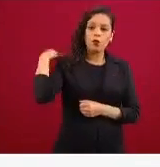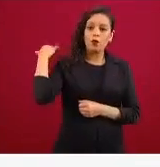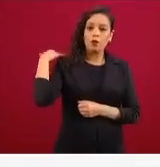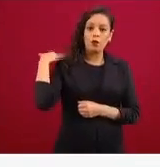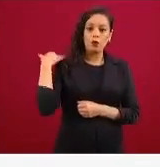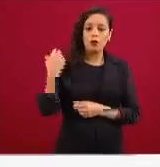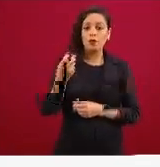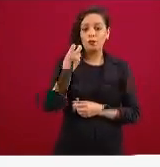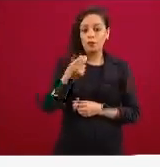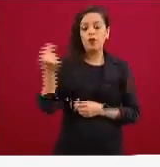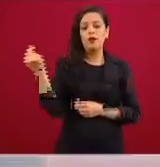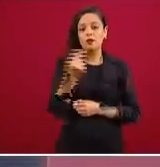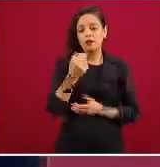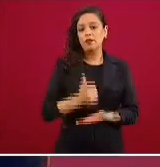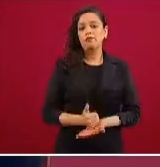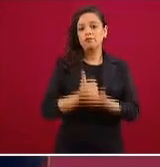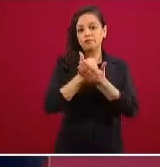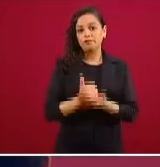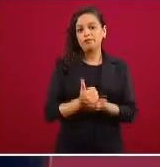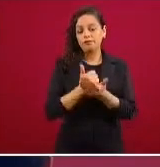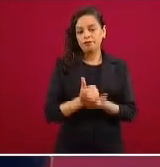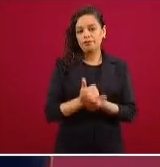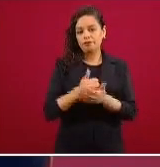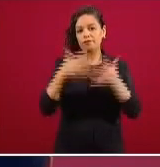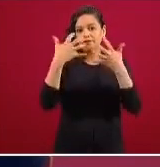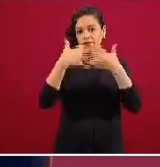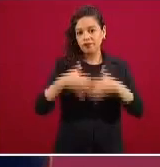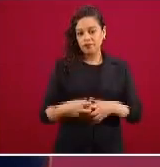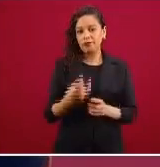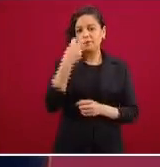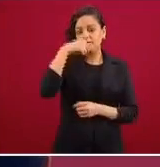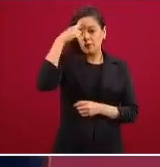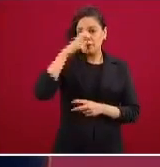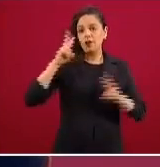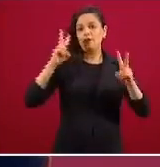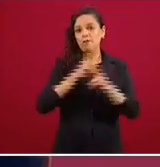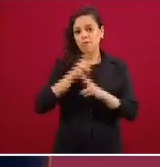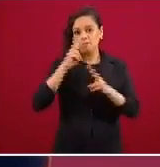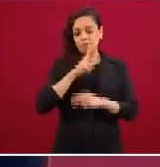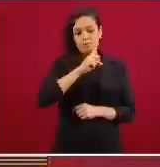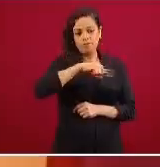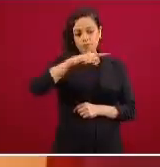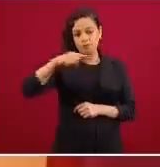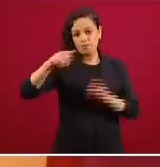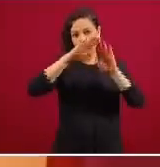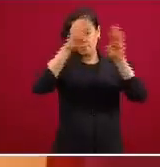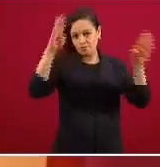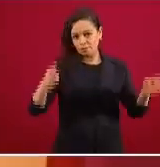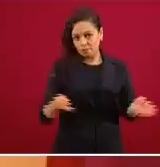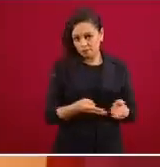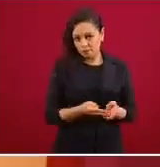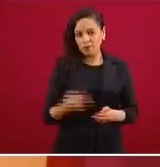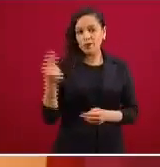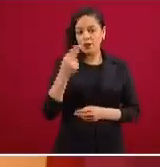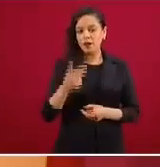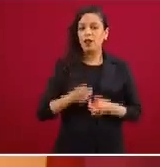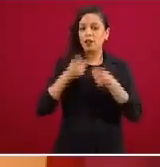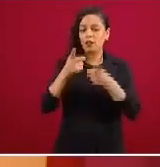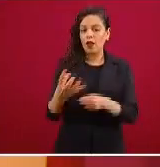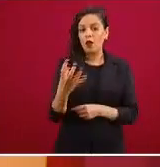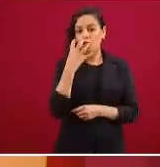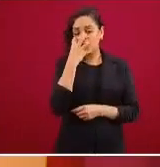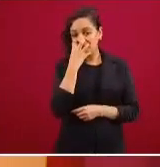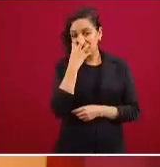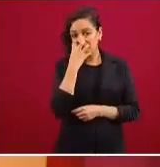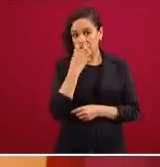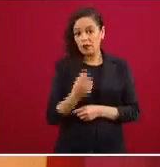apoyo mecánico ventilatorio como lo conocemos técnicamente esto quiere decir la necesidad de suplementar oxígeno y no